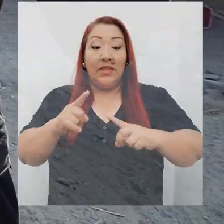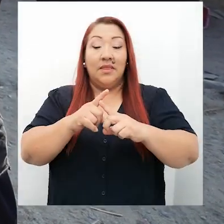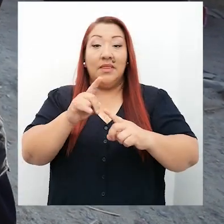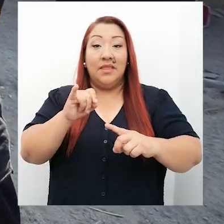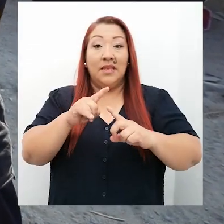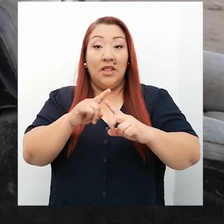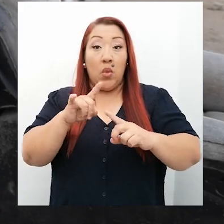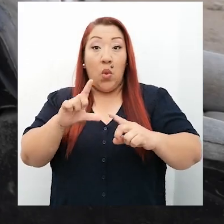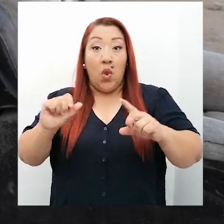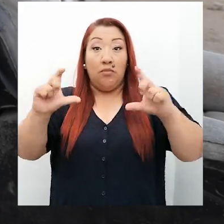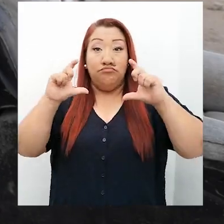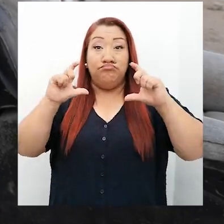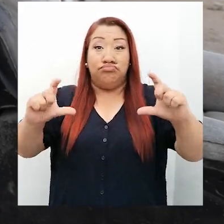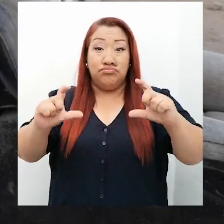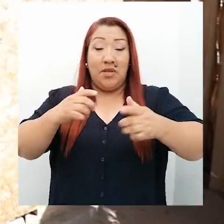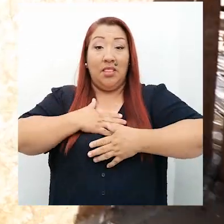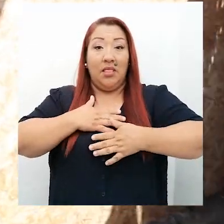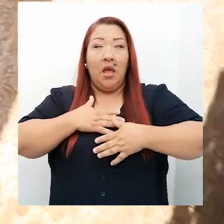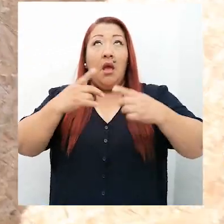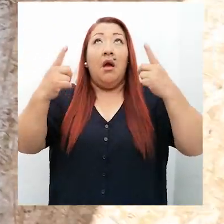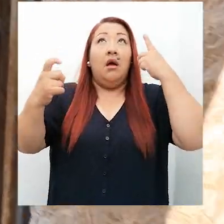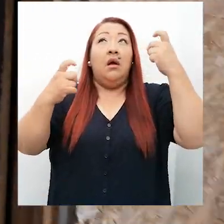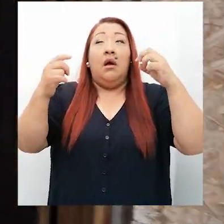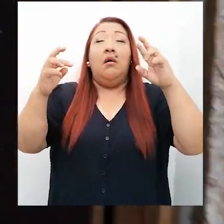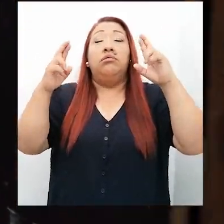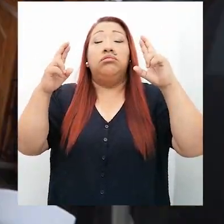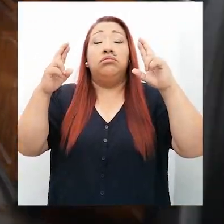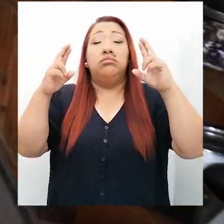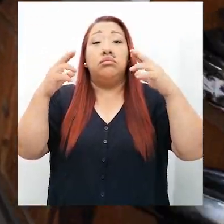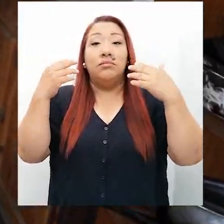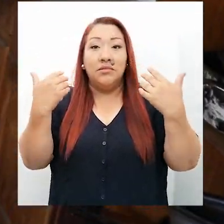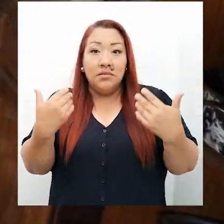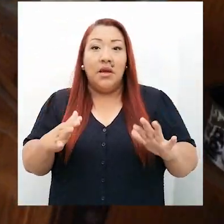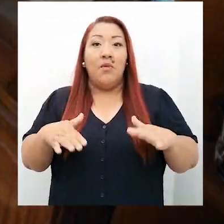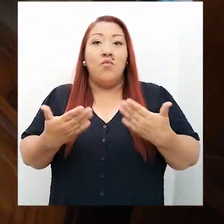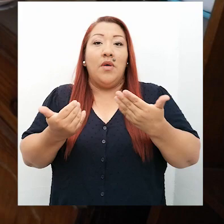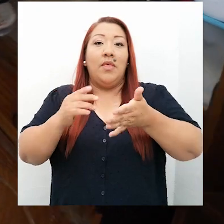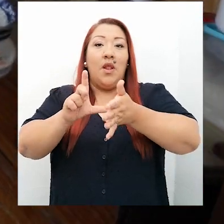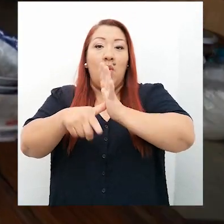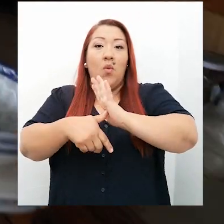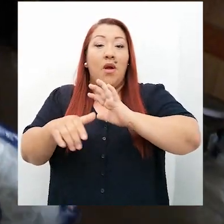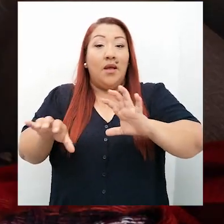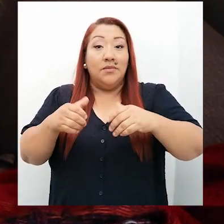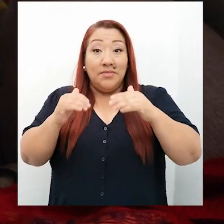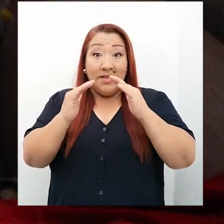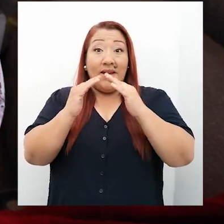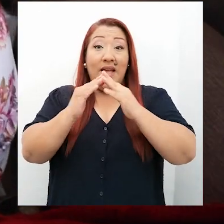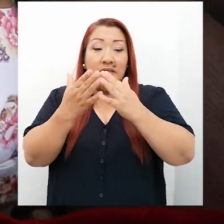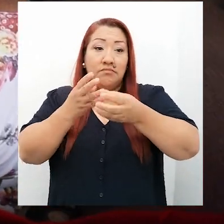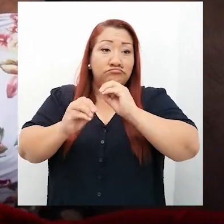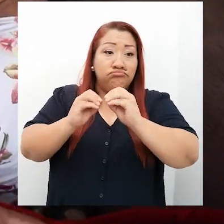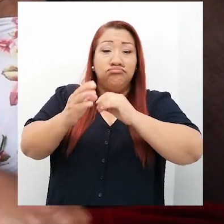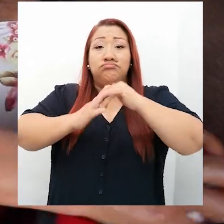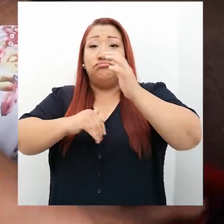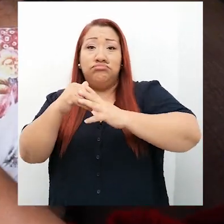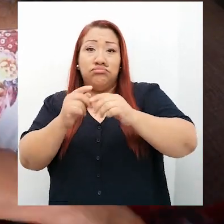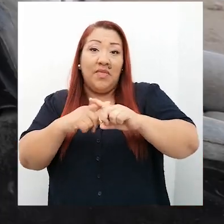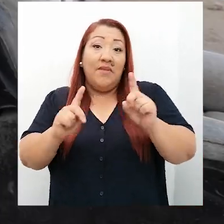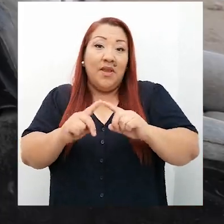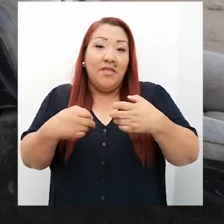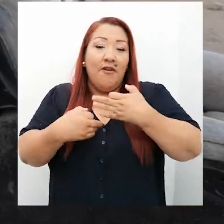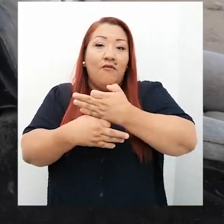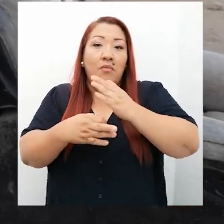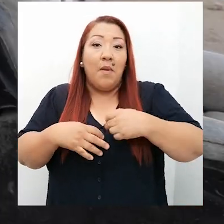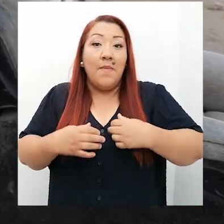El título es un sueño para todos. A partir de entonces podemos hacer nuestra casita, reconstruir, mejorar